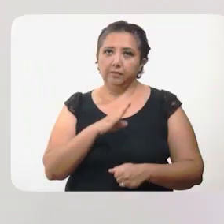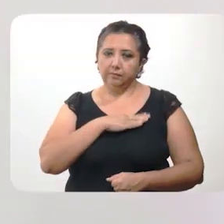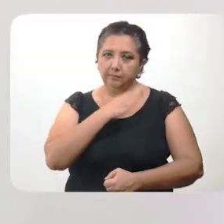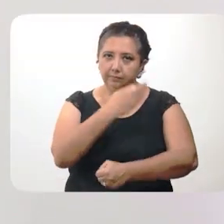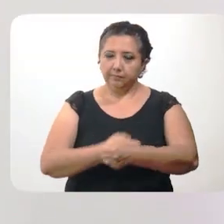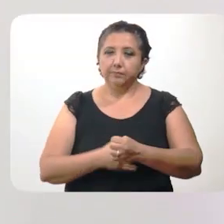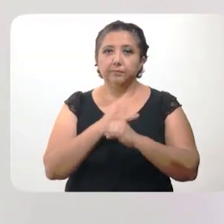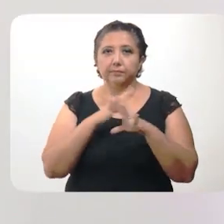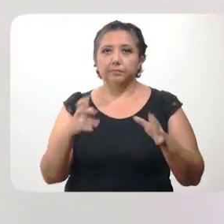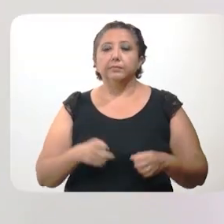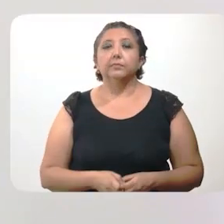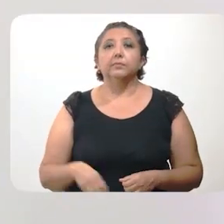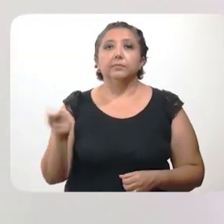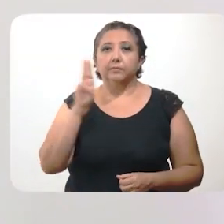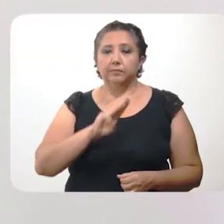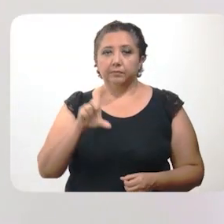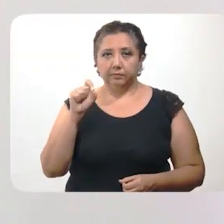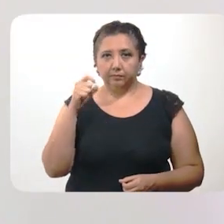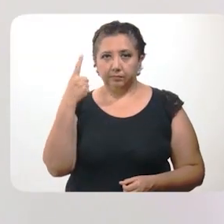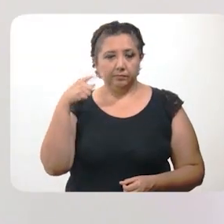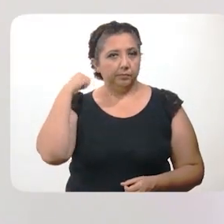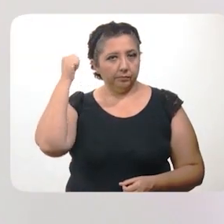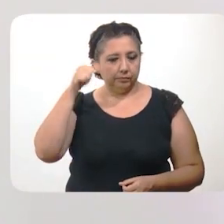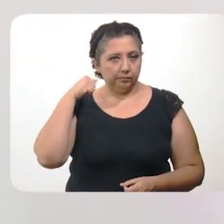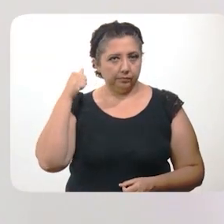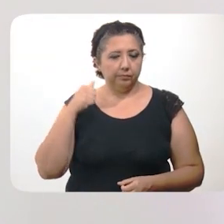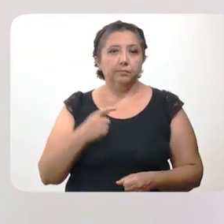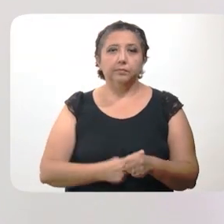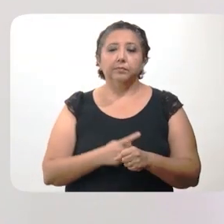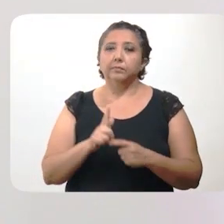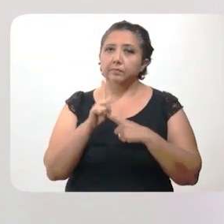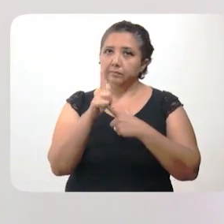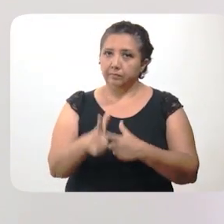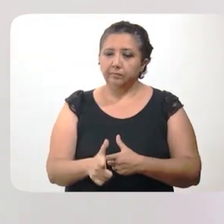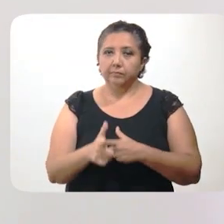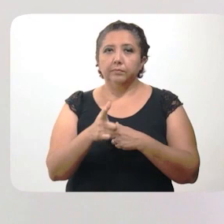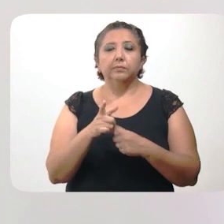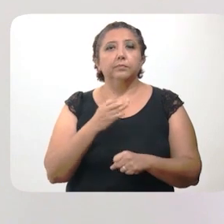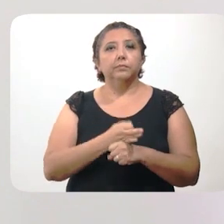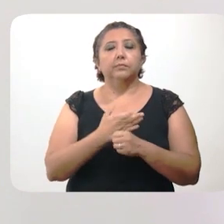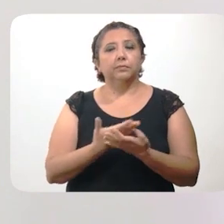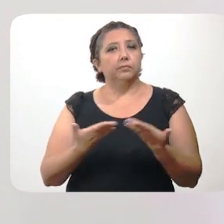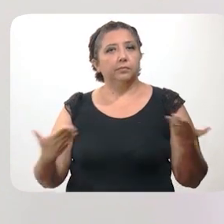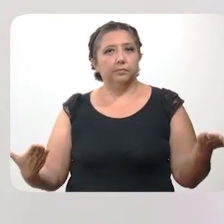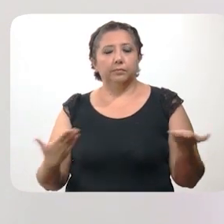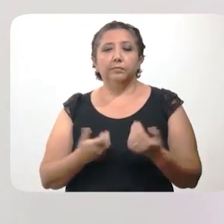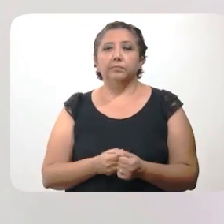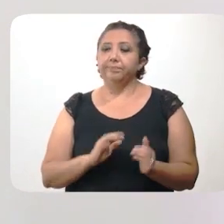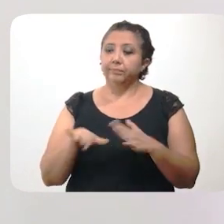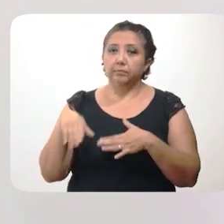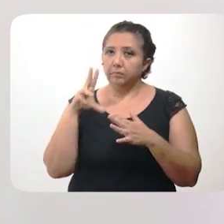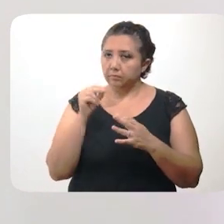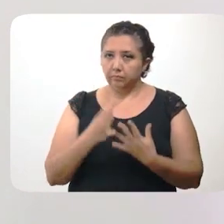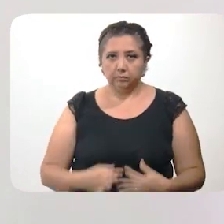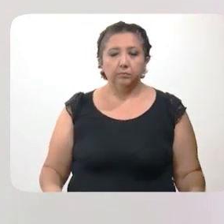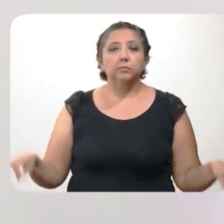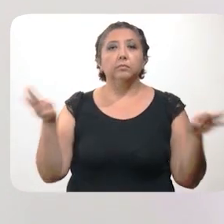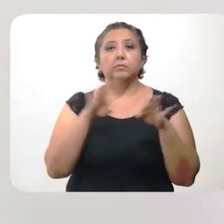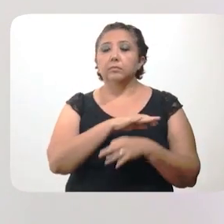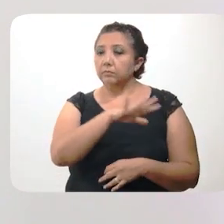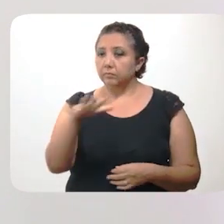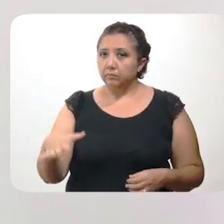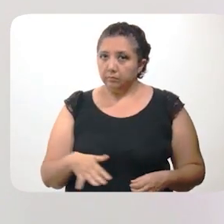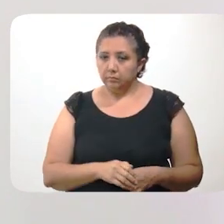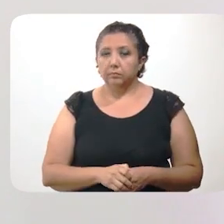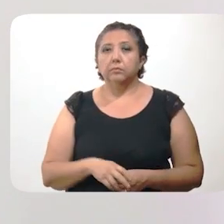tardes. Este es el parte médico de este miércoles 21 de abril. La pandemia sigue y no es momento de bajar la guardia. Es muy importante que todos,